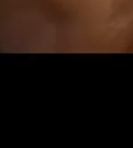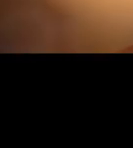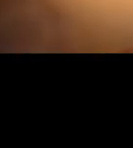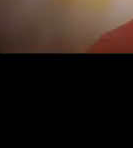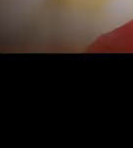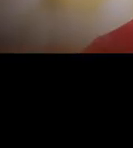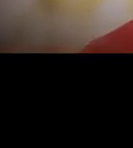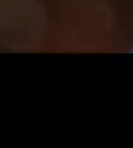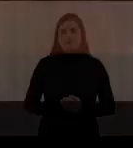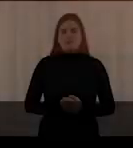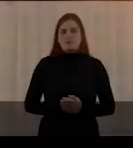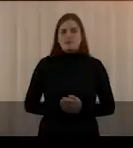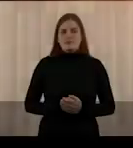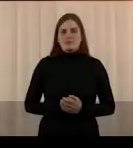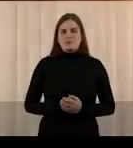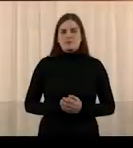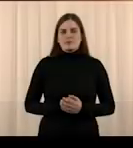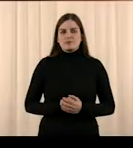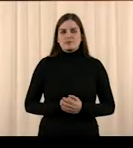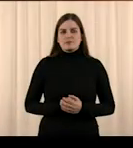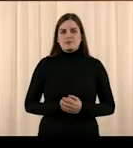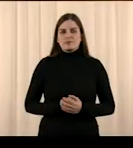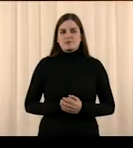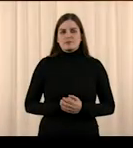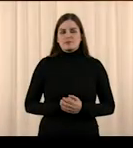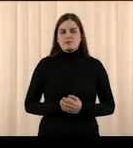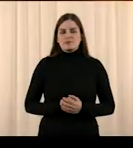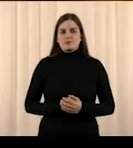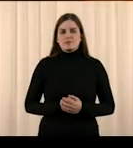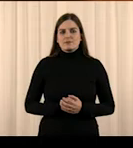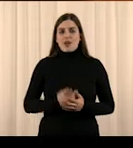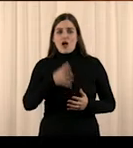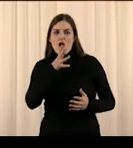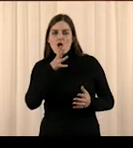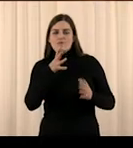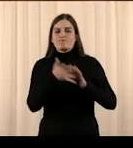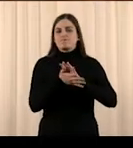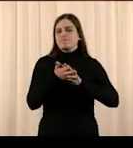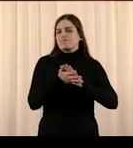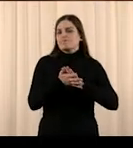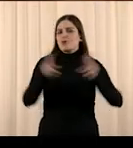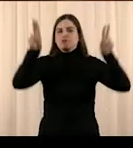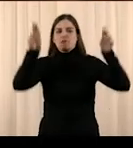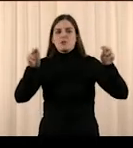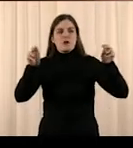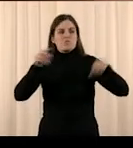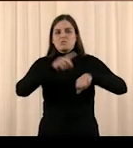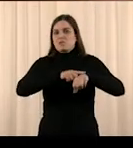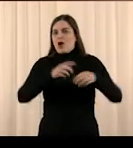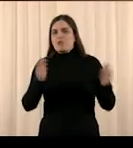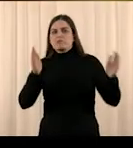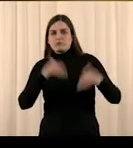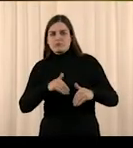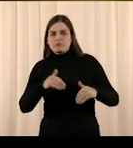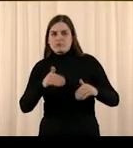Este es sin duda un tema intemporal. Se